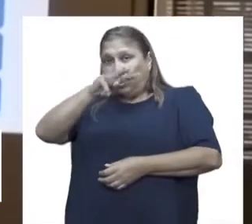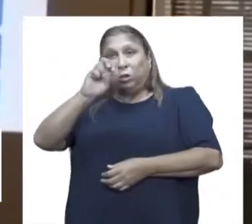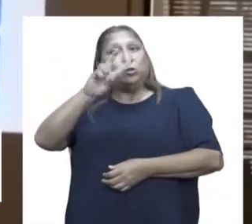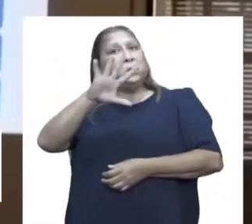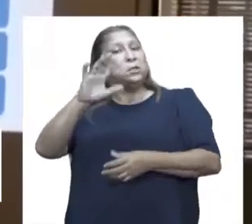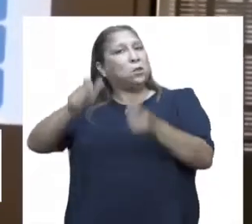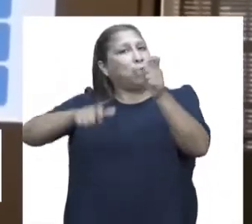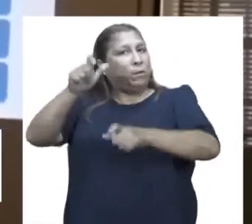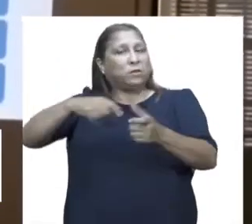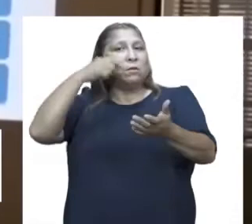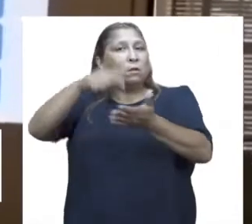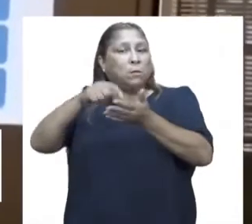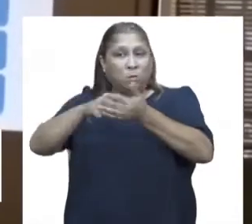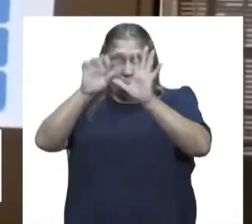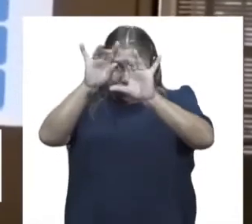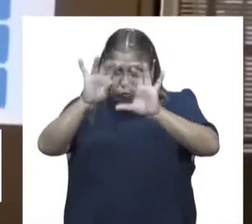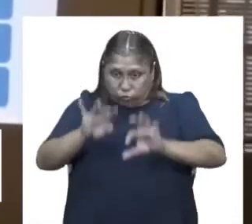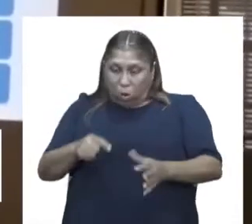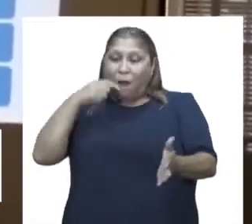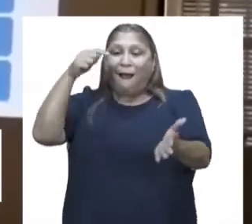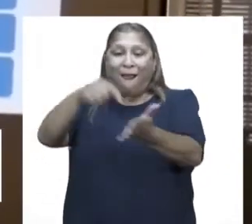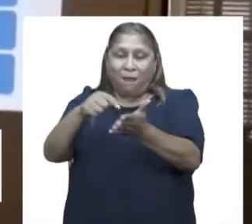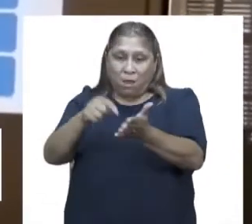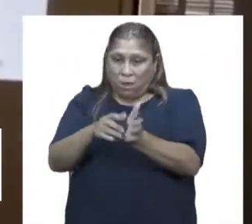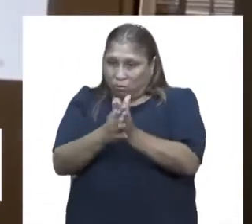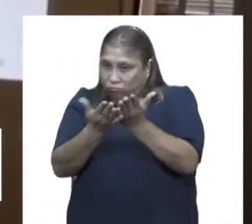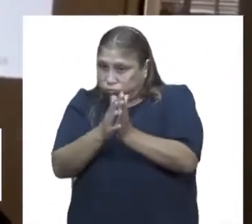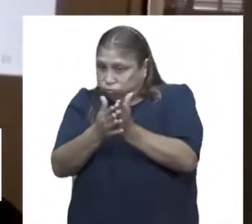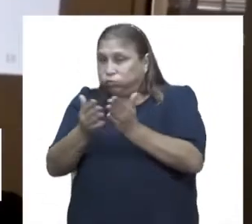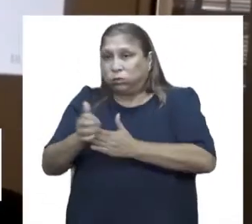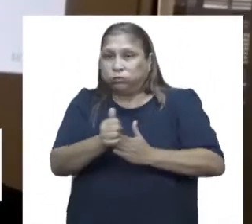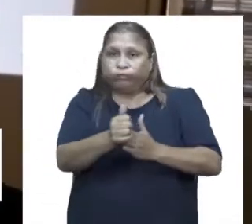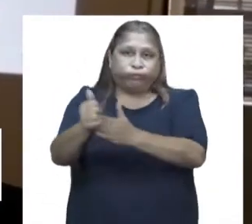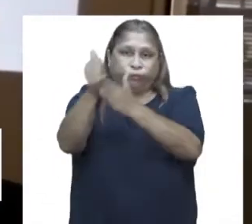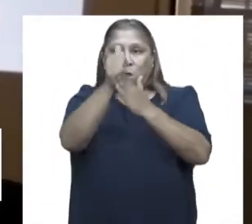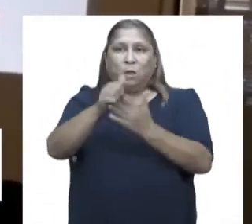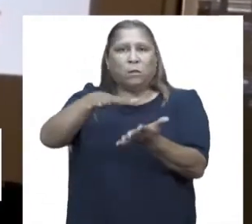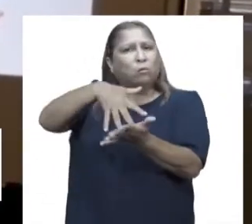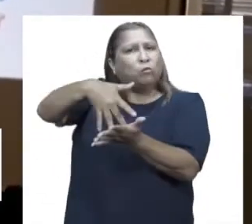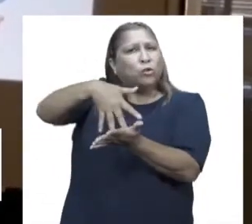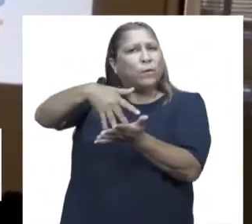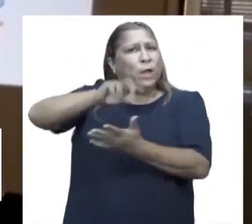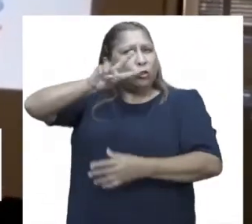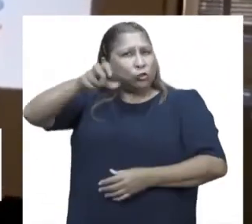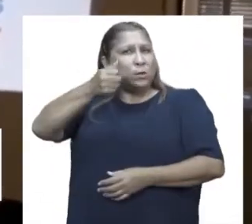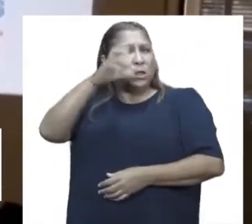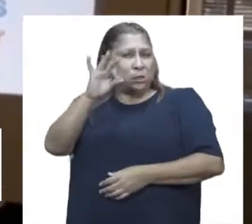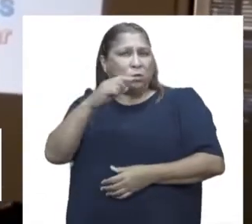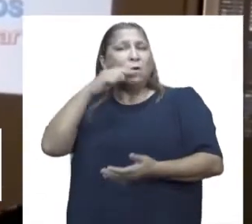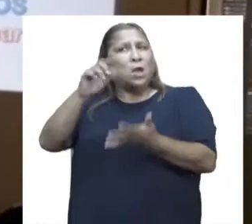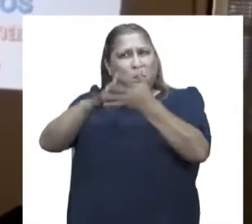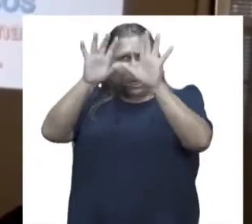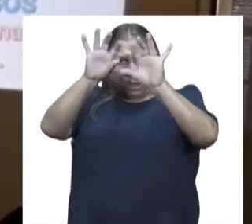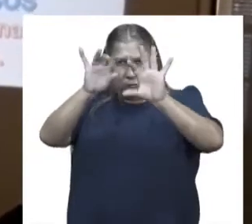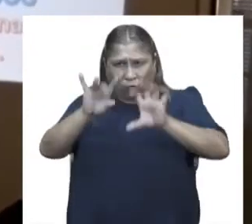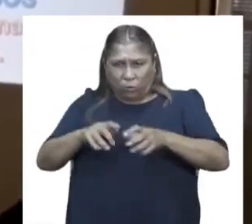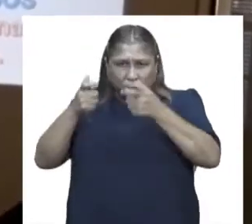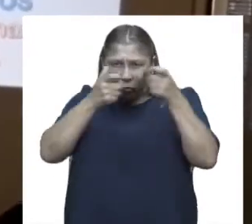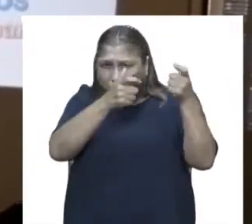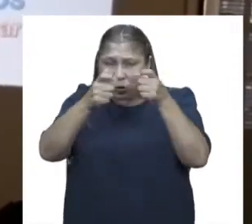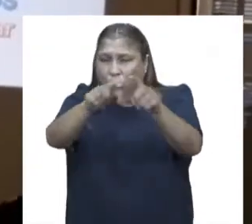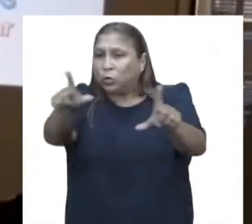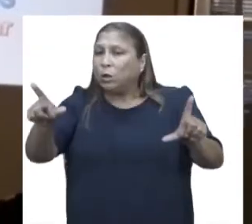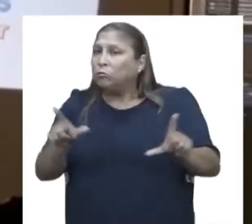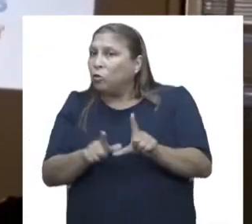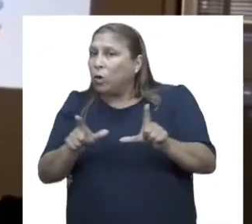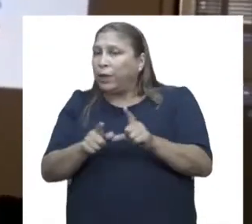Asimismo, el informe destaca la presentación de la Guía Metodológica del Índice de Vulnerabilidad 2019 y el Informe Regional Supervisión de Espacios